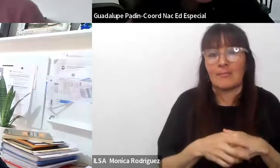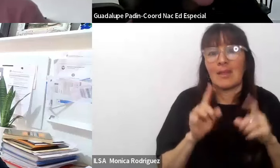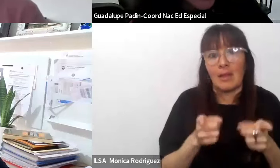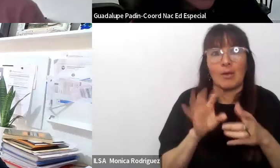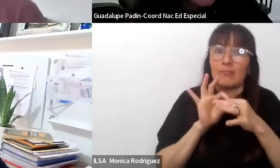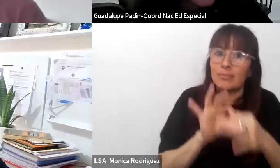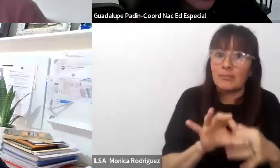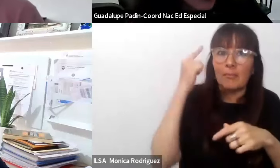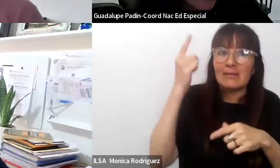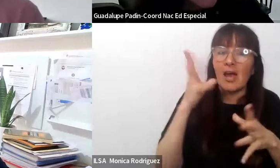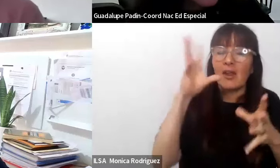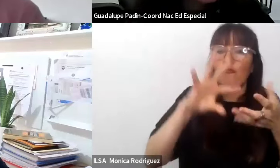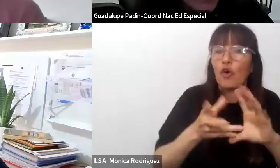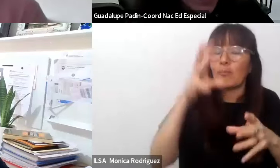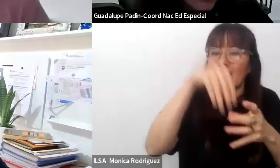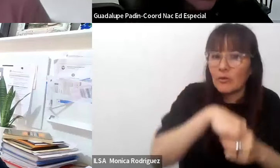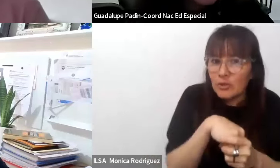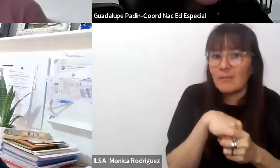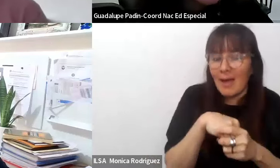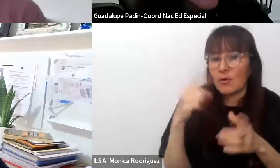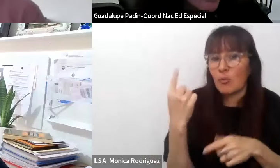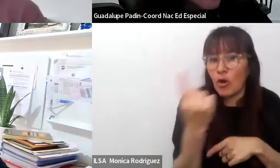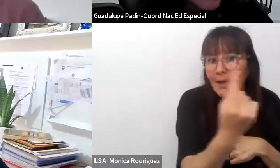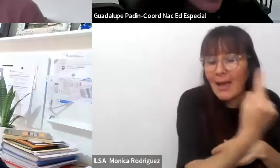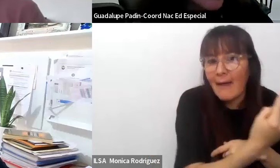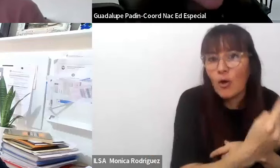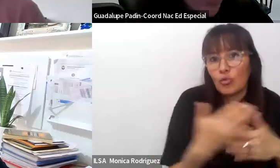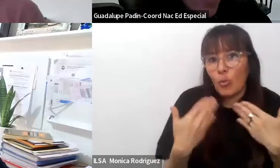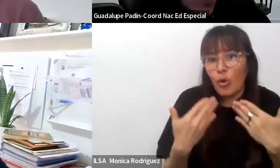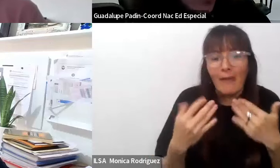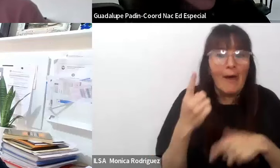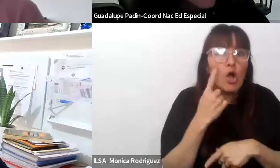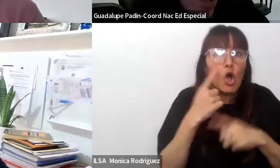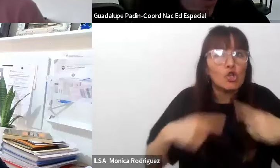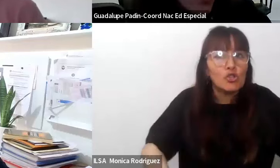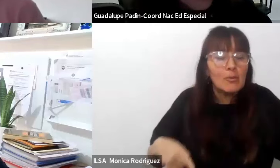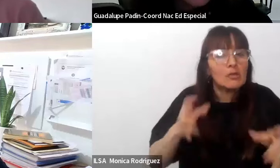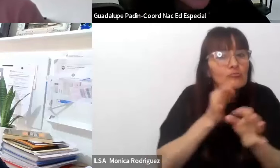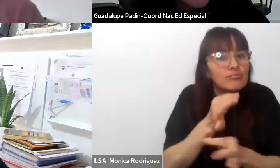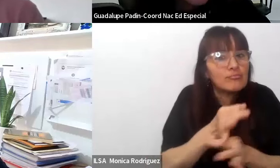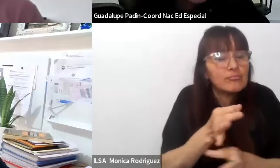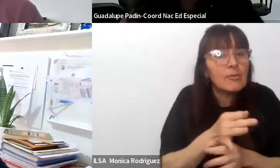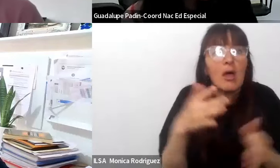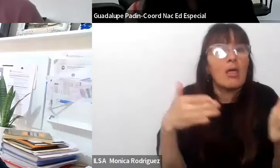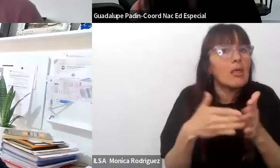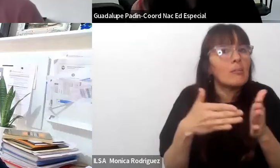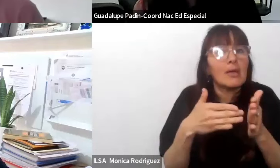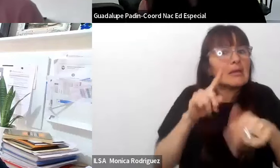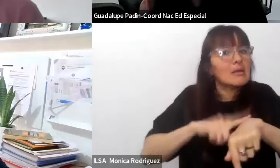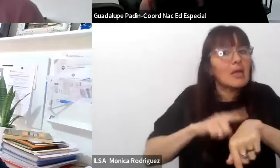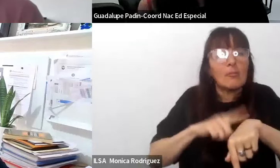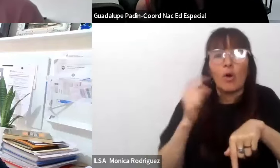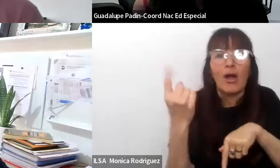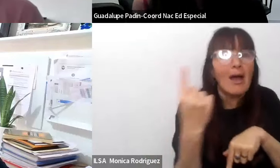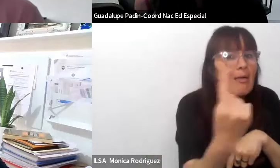se trata justamente de que cada uno pueda recibir lo que necesita para seguir avanzando con su ritmo con su estilo y con distintas